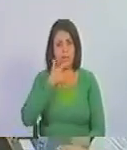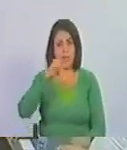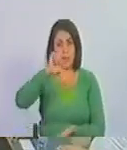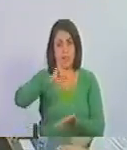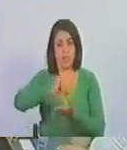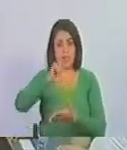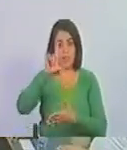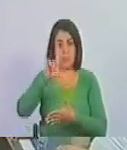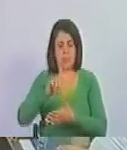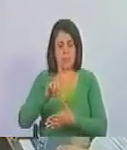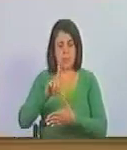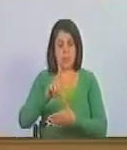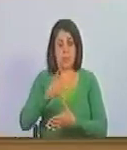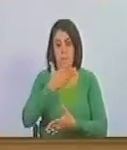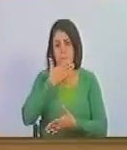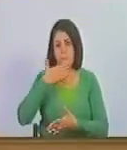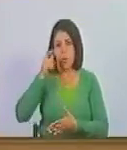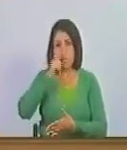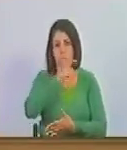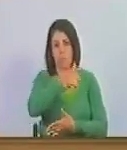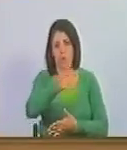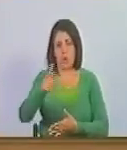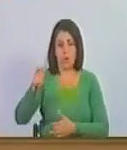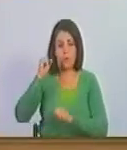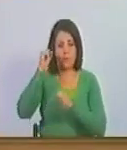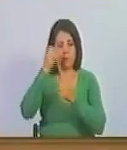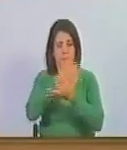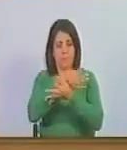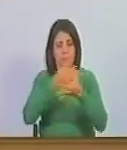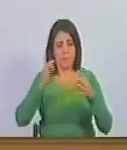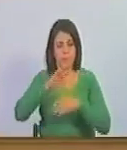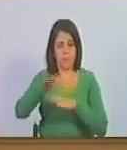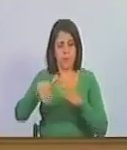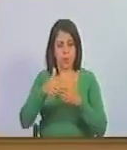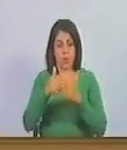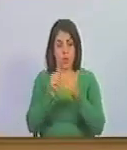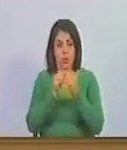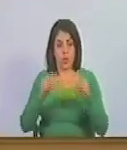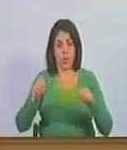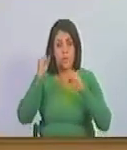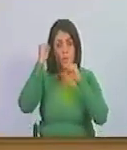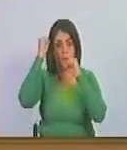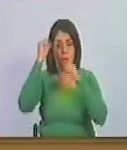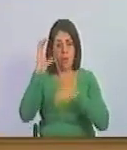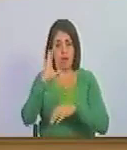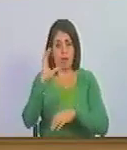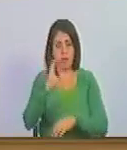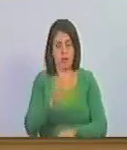América y el mejor pueblo combativo y extraordinario de todo este continente que viva Caracas